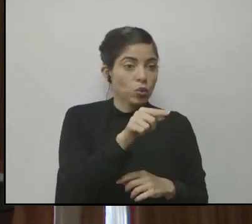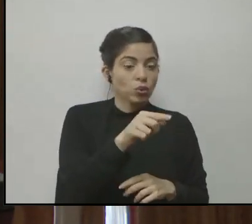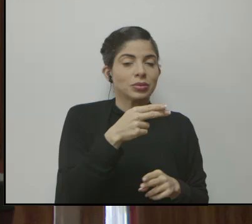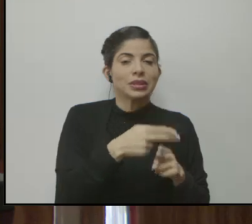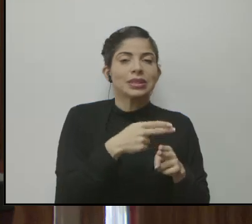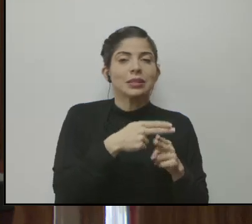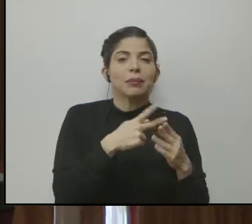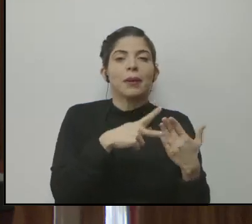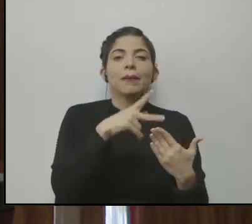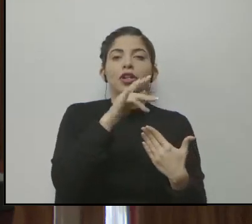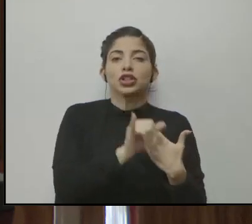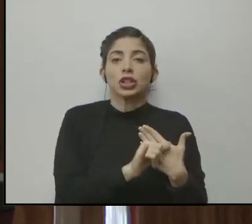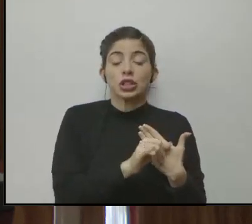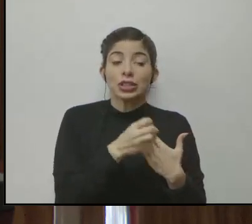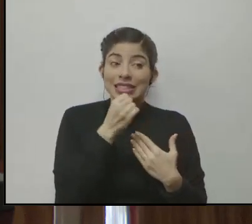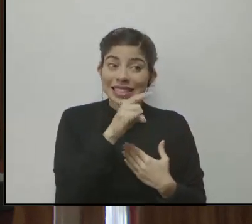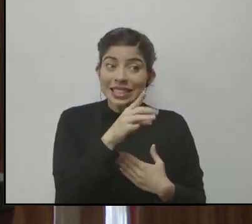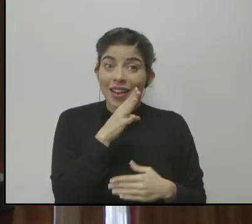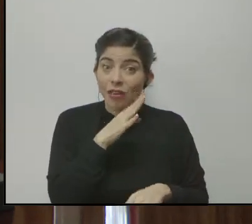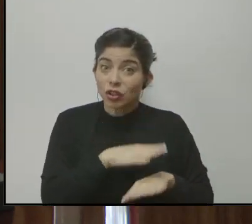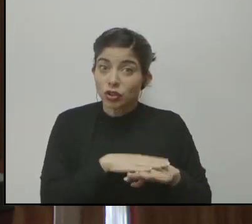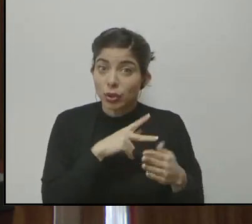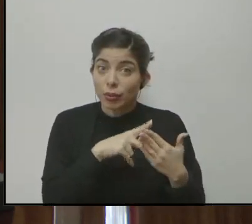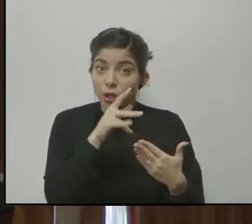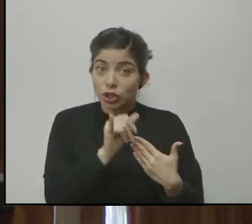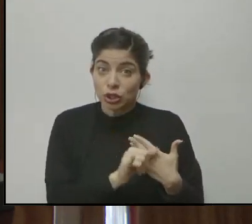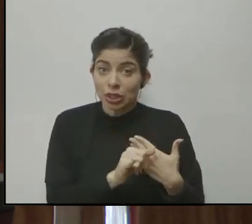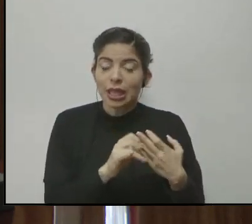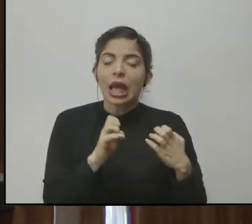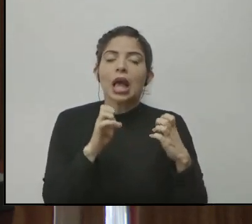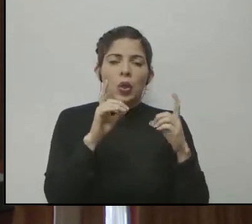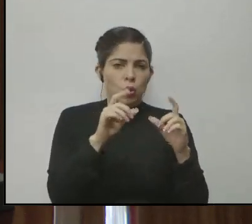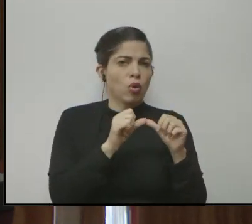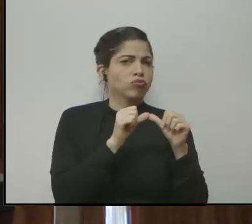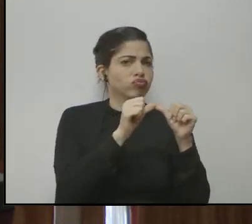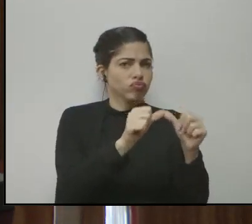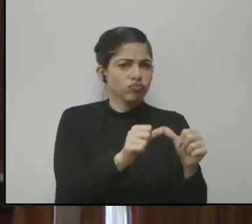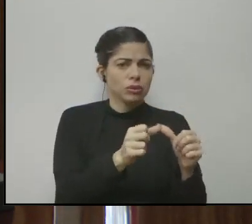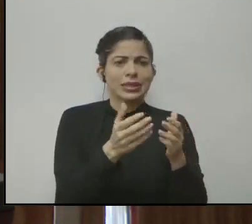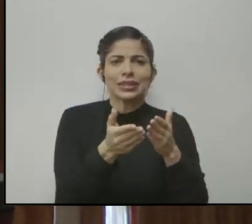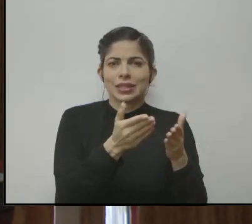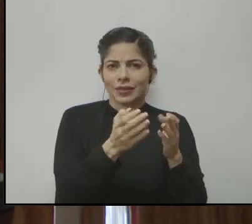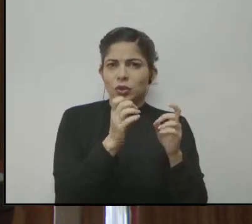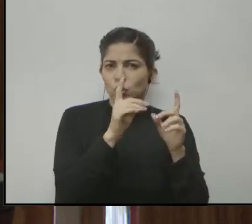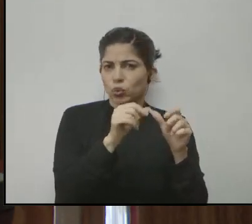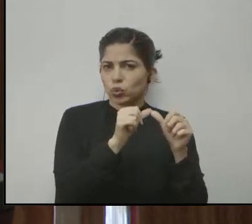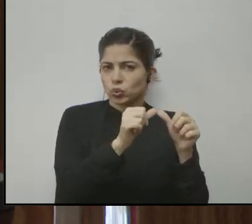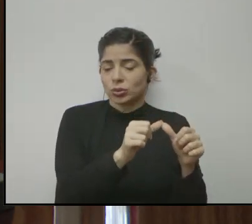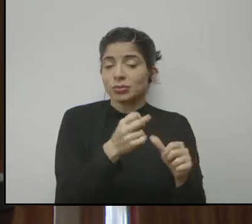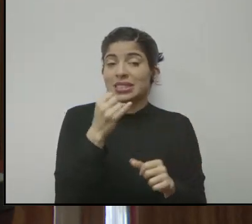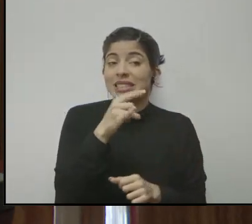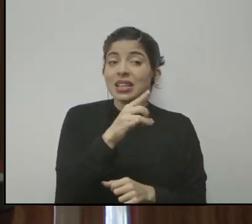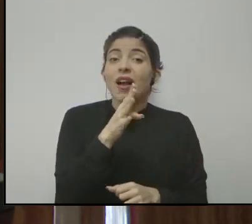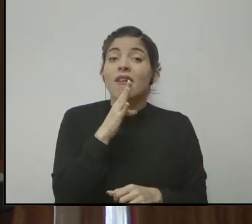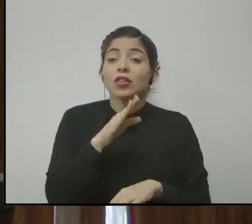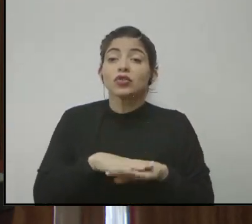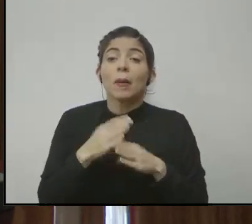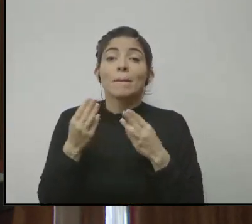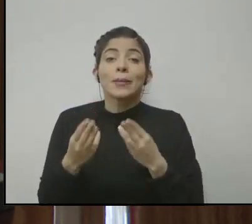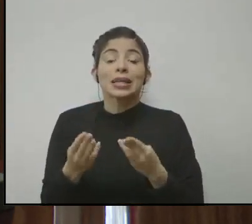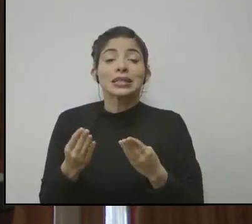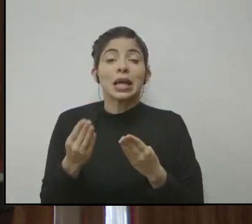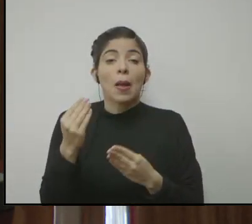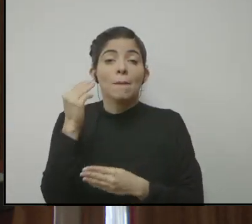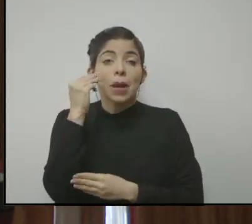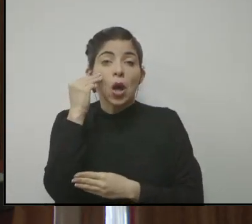es lo que llamamos los proyectos, si es con respecto a los proyectos, la educación continúa, es un servicio educativo, si están hablando de bachillerato por